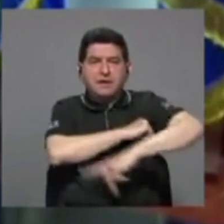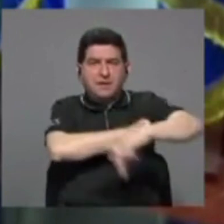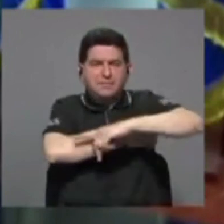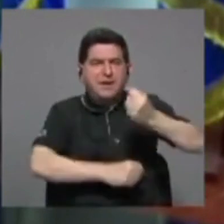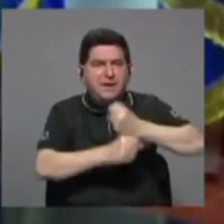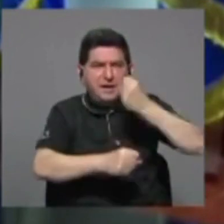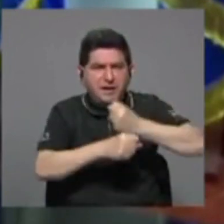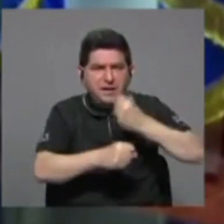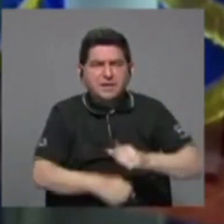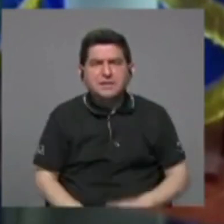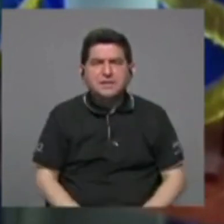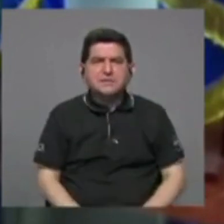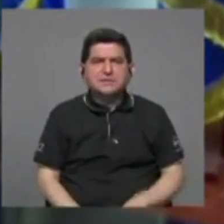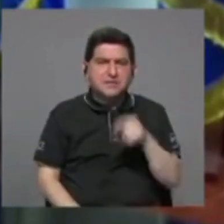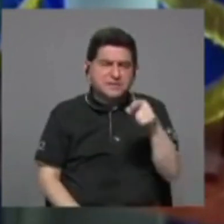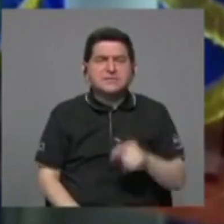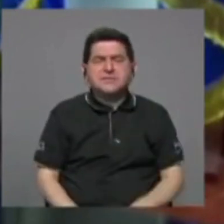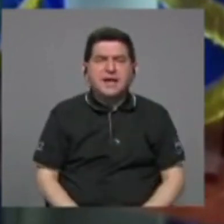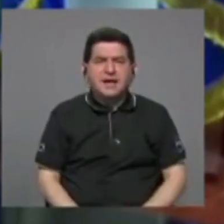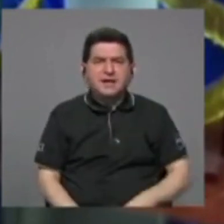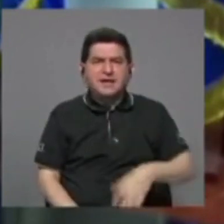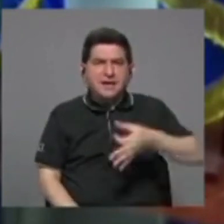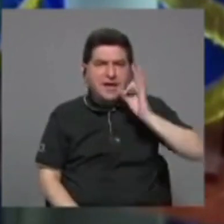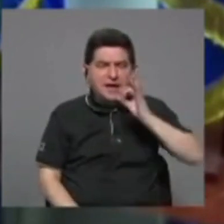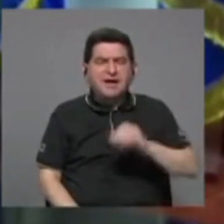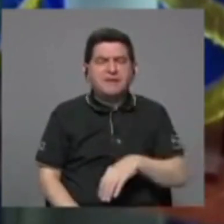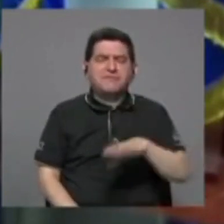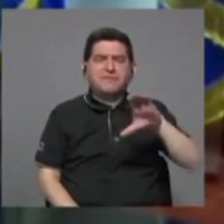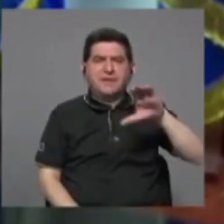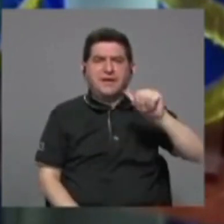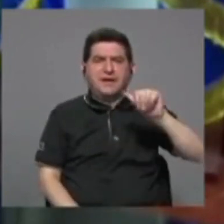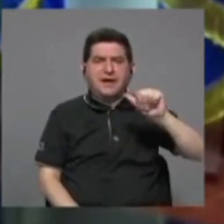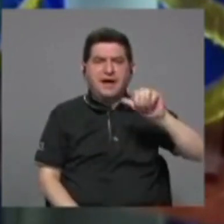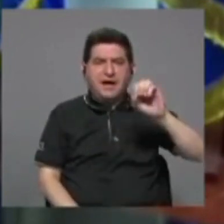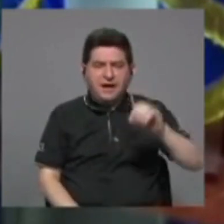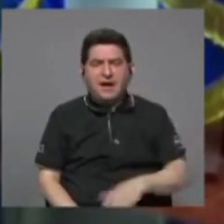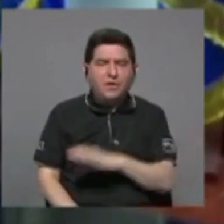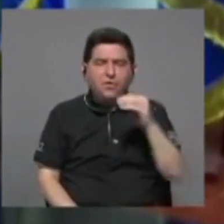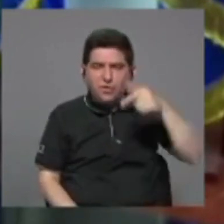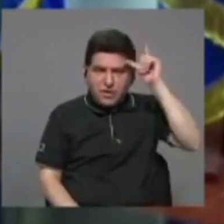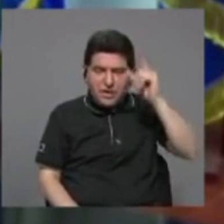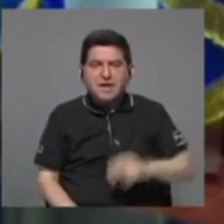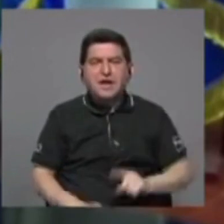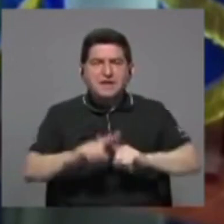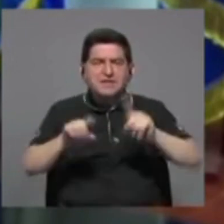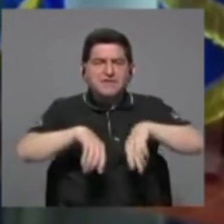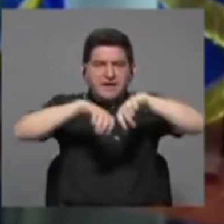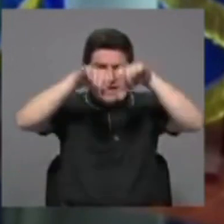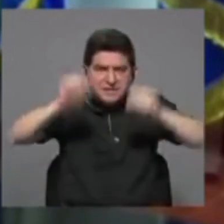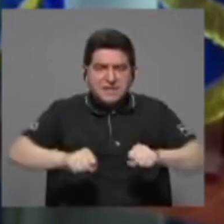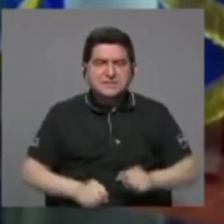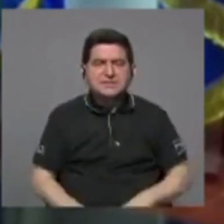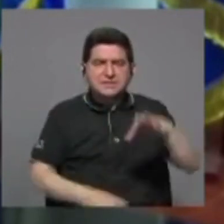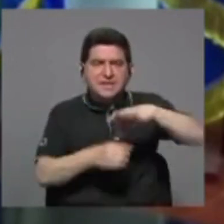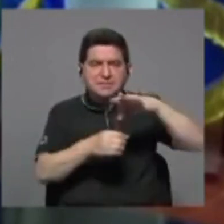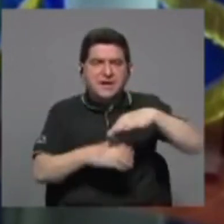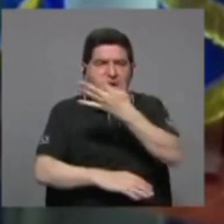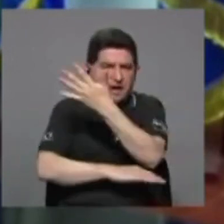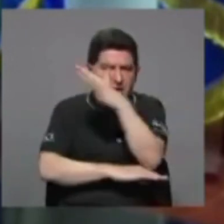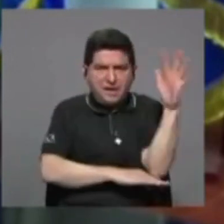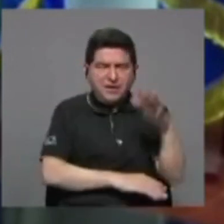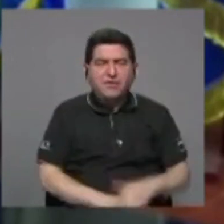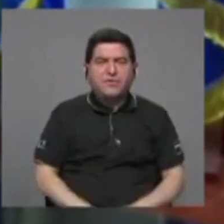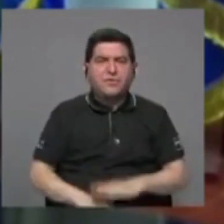en los namas de café, namas de cacao, namas de ganadería, en base de temas de sistemas agroforestales, y sistemas